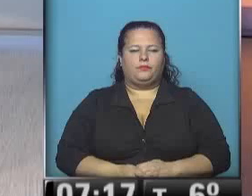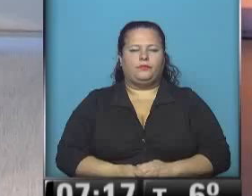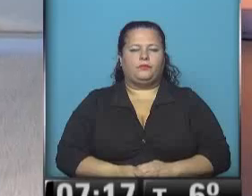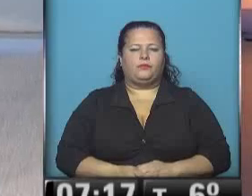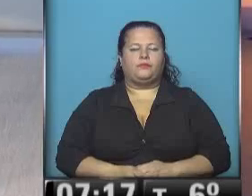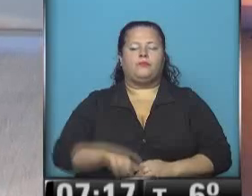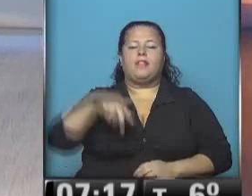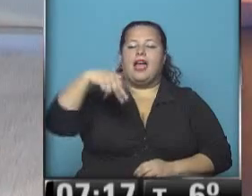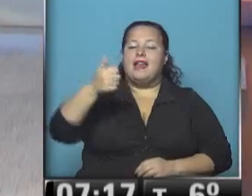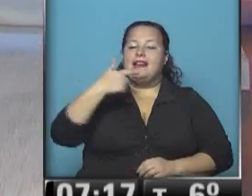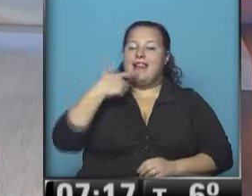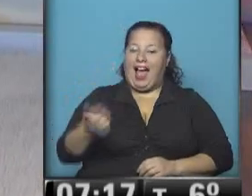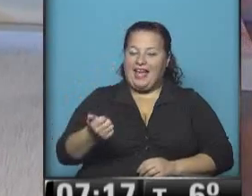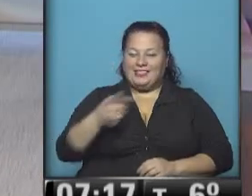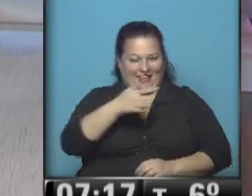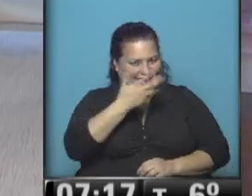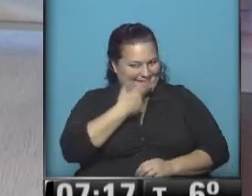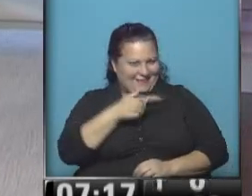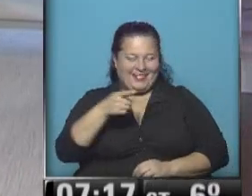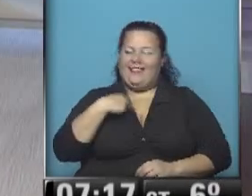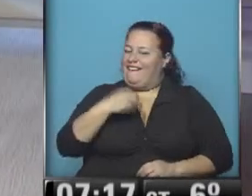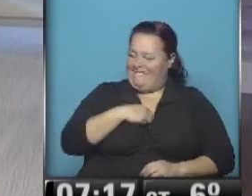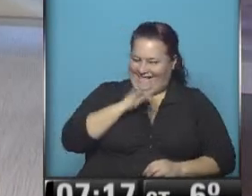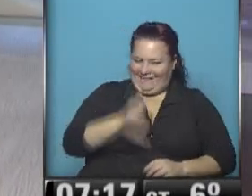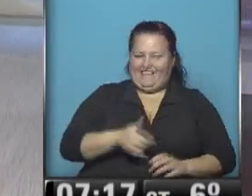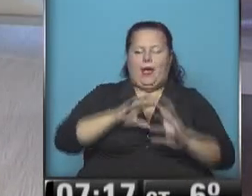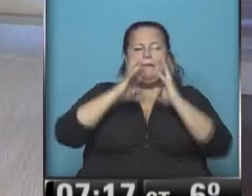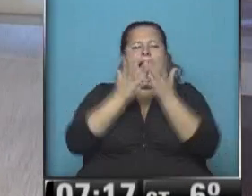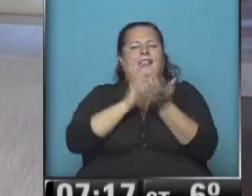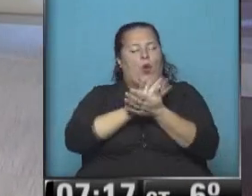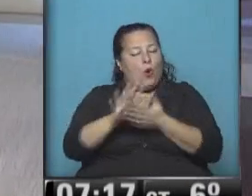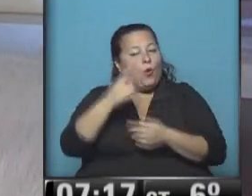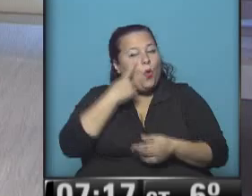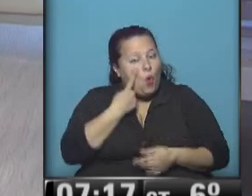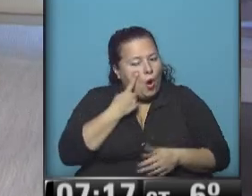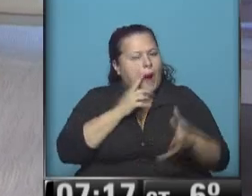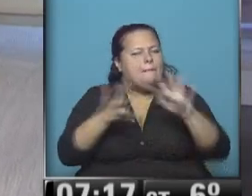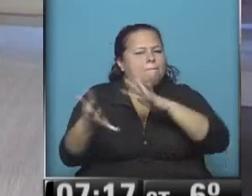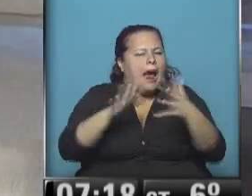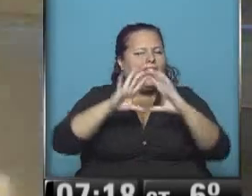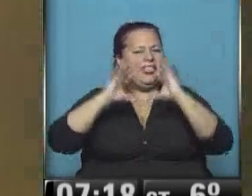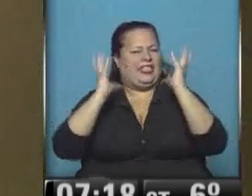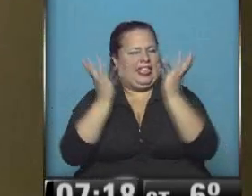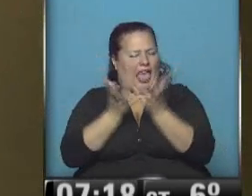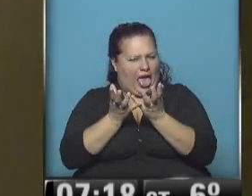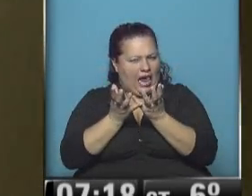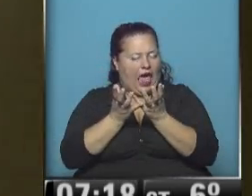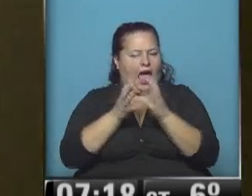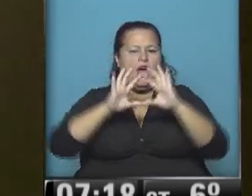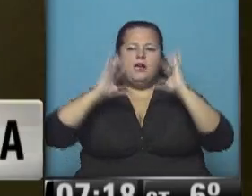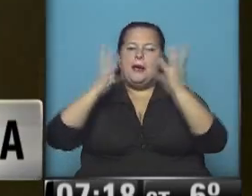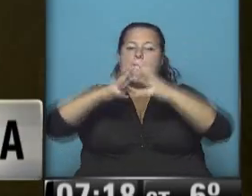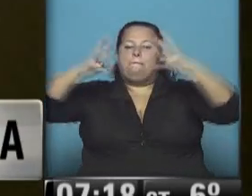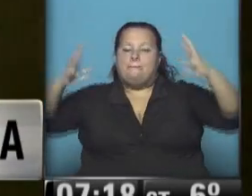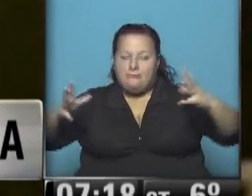La NASA. Te encantan estas noticias. Me encanta, un nuevo planeta, muy, atención, es porque es muy parecido a la Tierra, tiene una dimensión